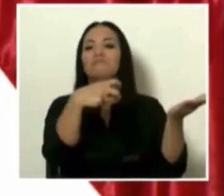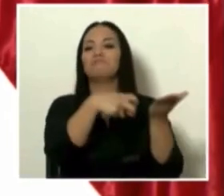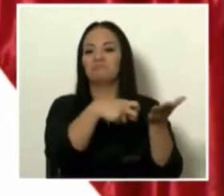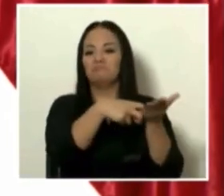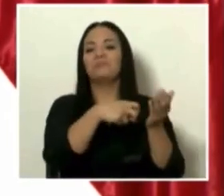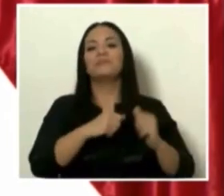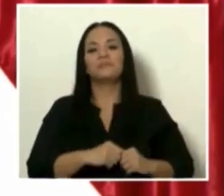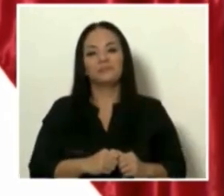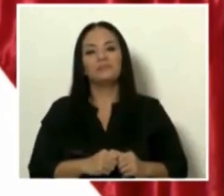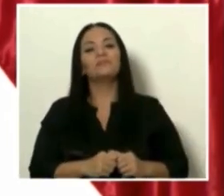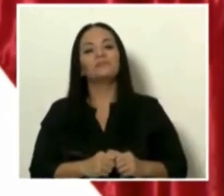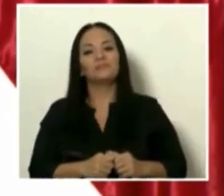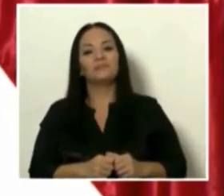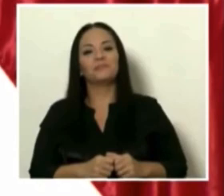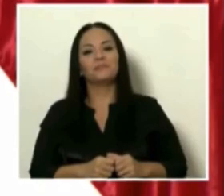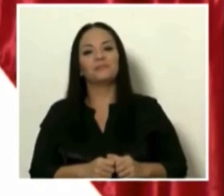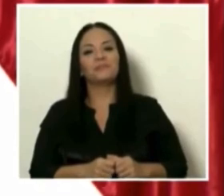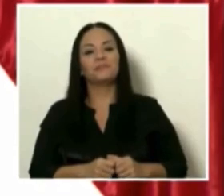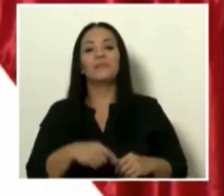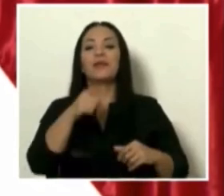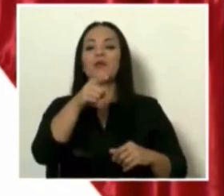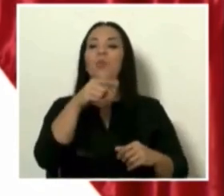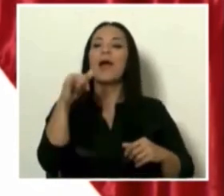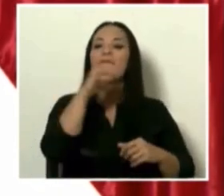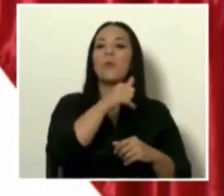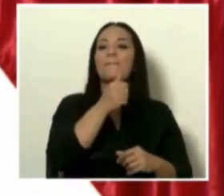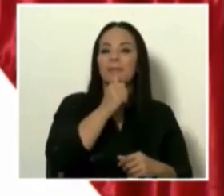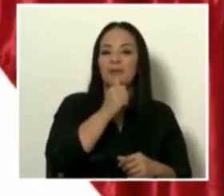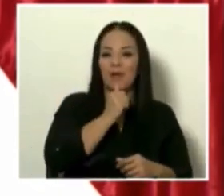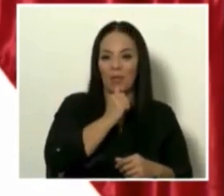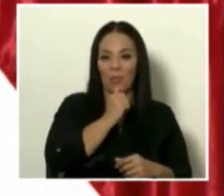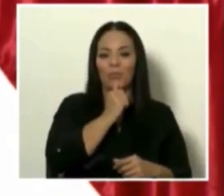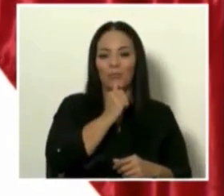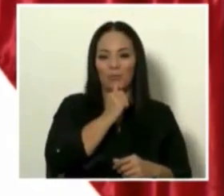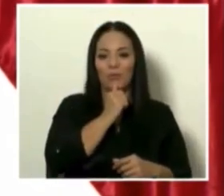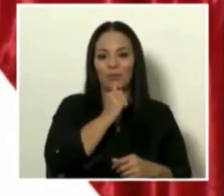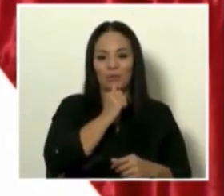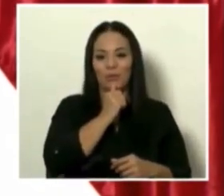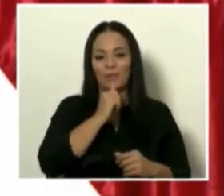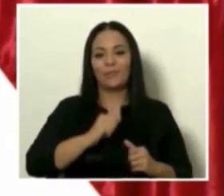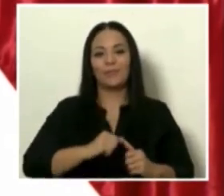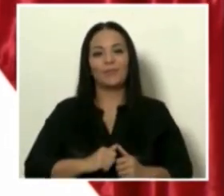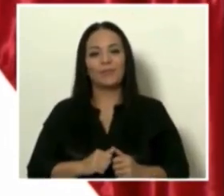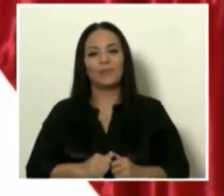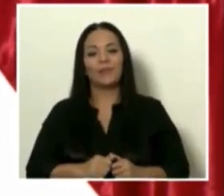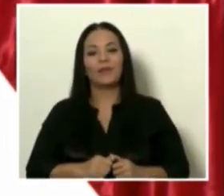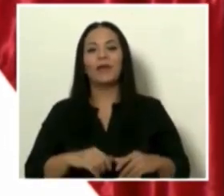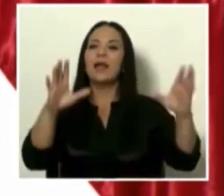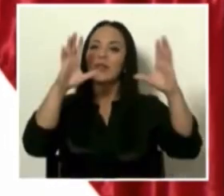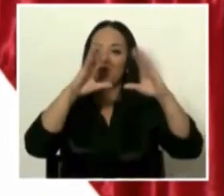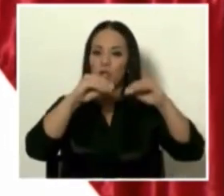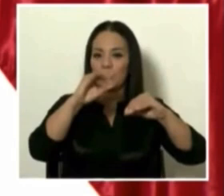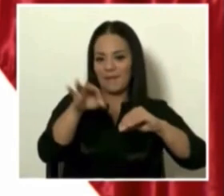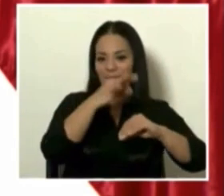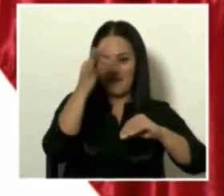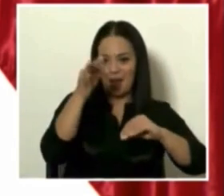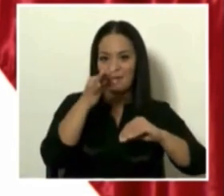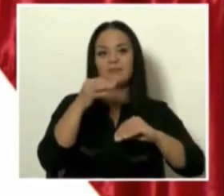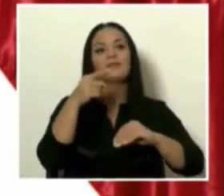en un avión particular que lo vaya a traer saliendo de noche de Francia,